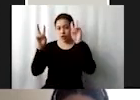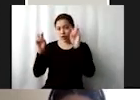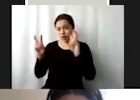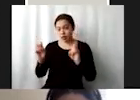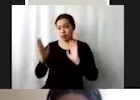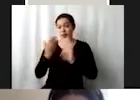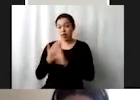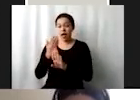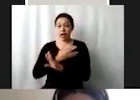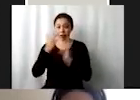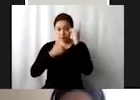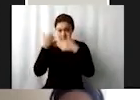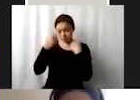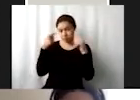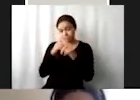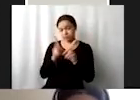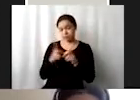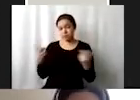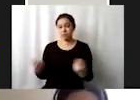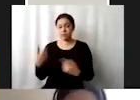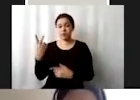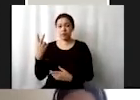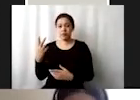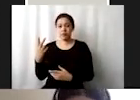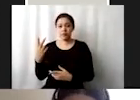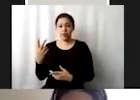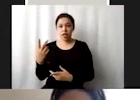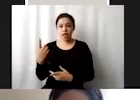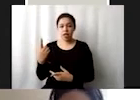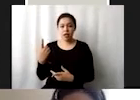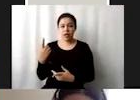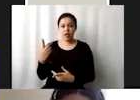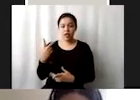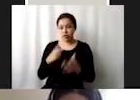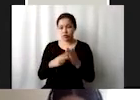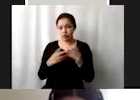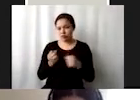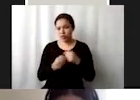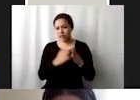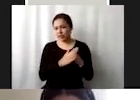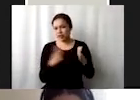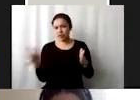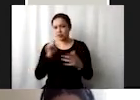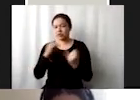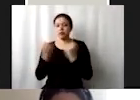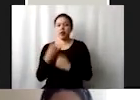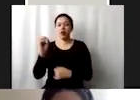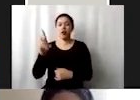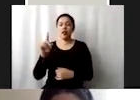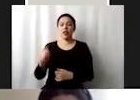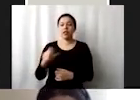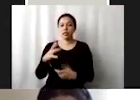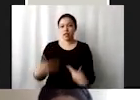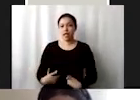previa en los objetivos del desarrollo del mileno que ahora sí es otro de los objetivos que al igual que lo de S2 sobre hambre cero está